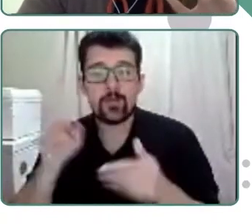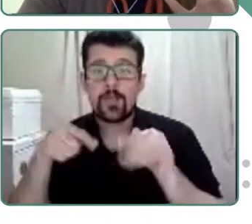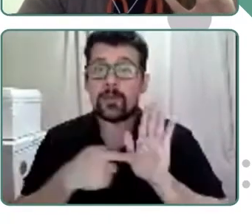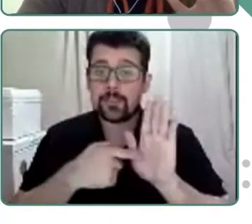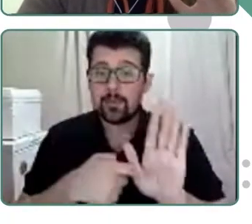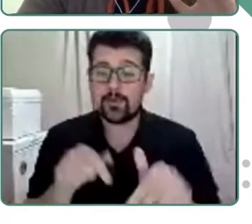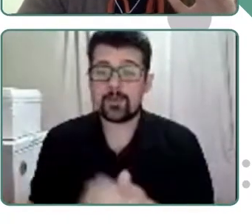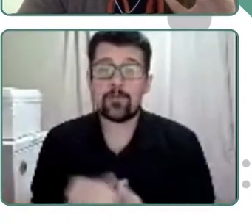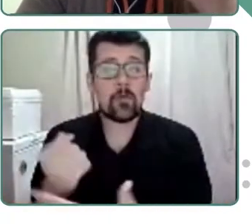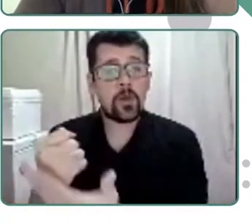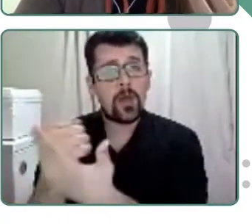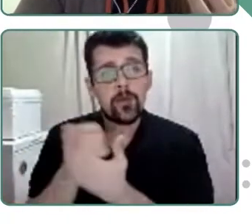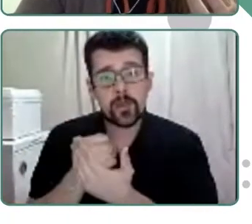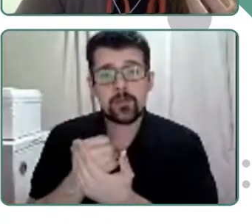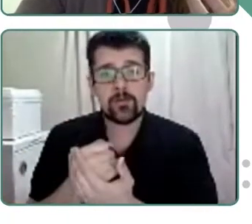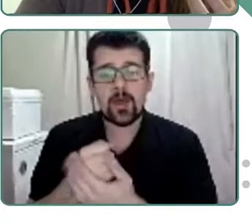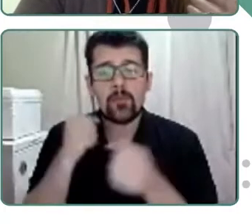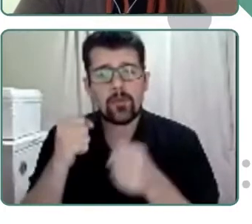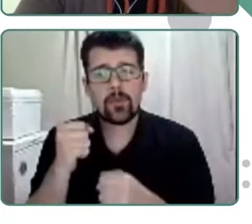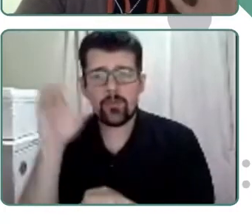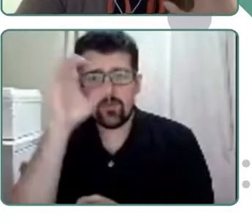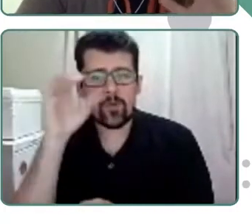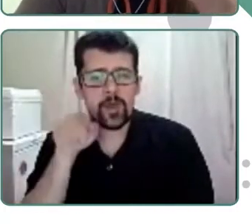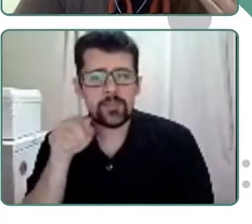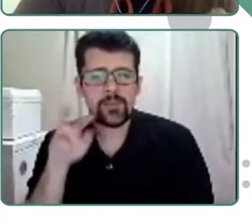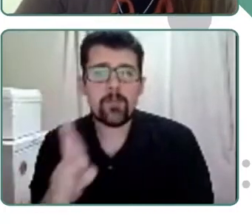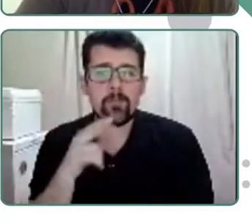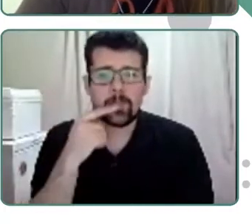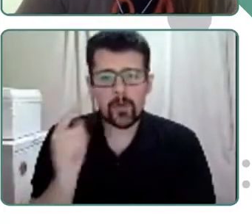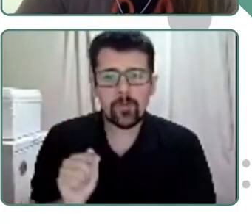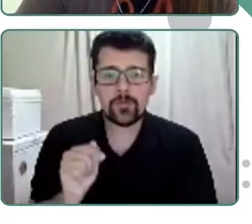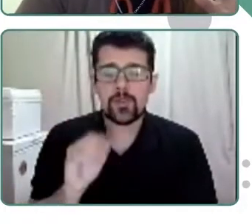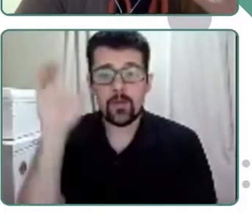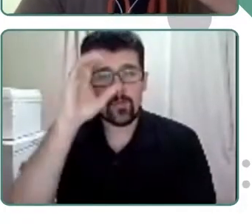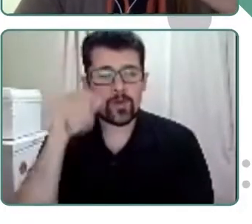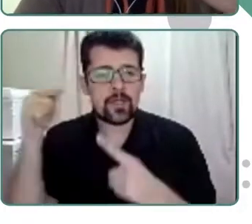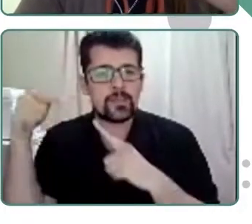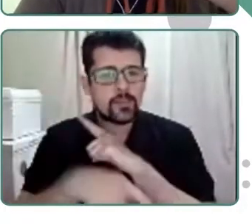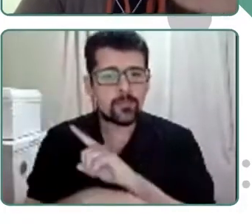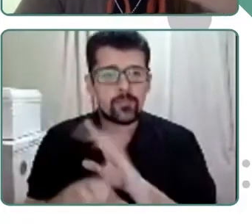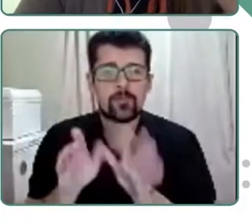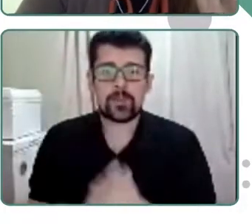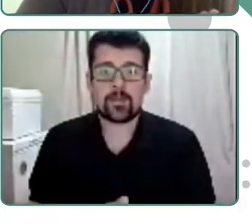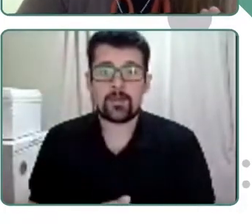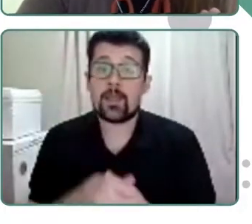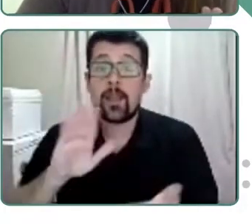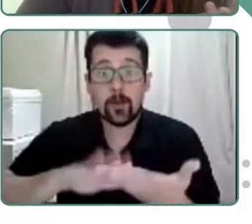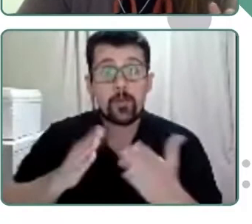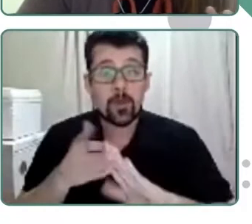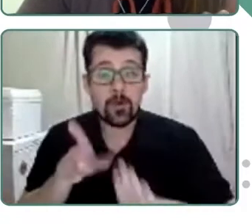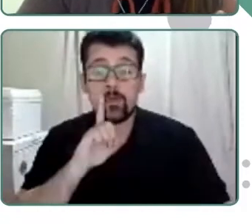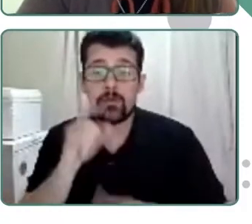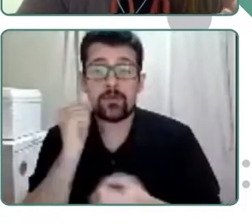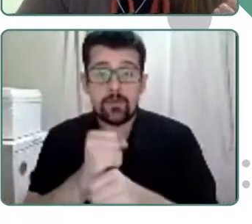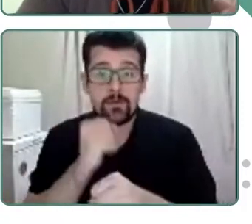nos han ayudado a resolver esa pregunta, a acceder a esos fondos de conocimiento de la comunidad con la que estamos